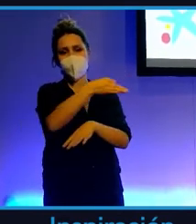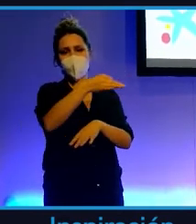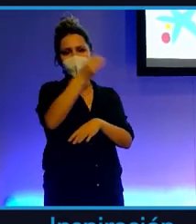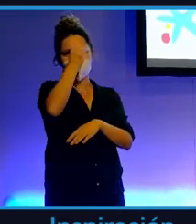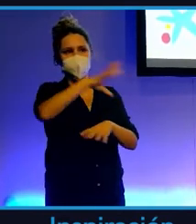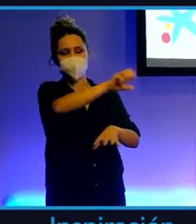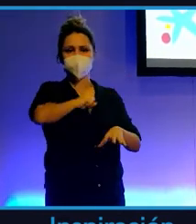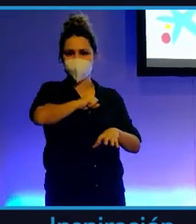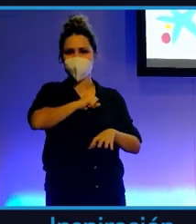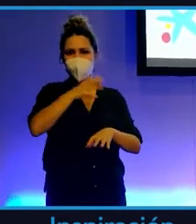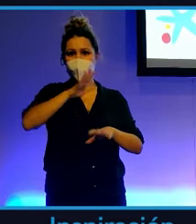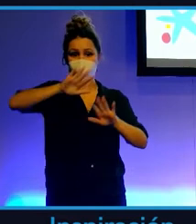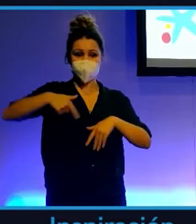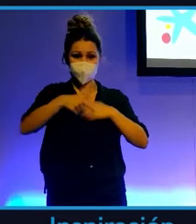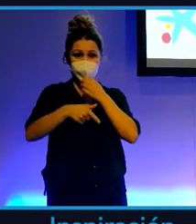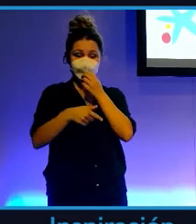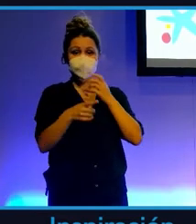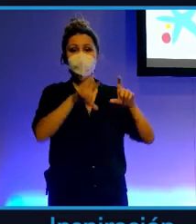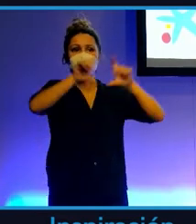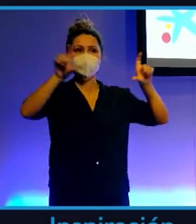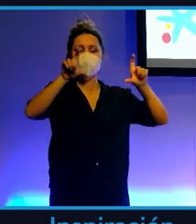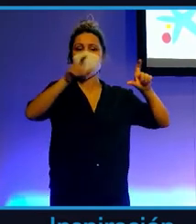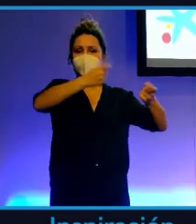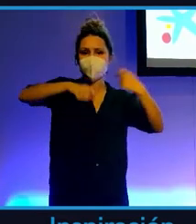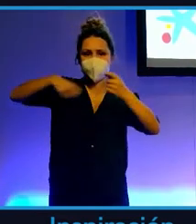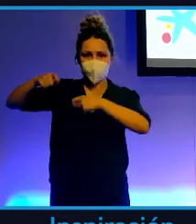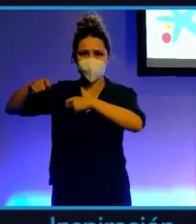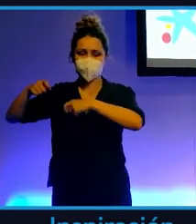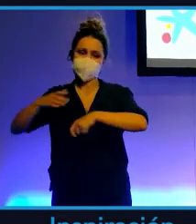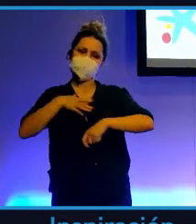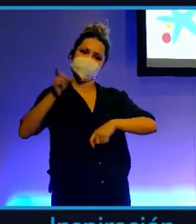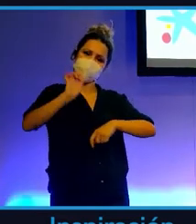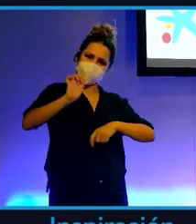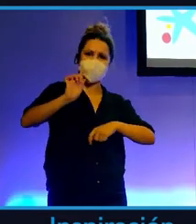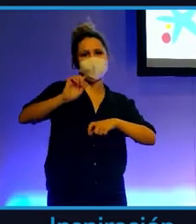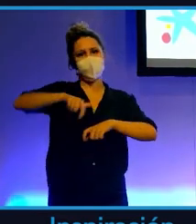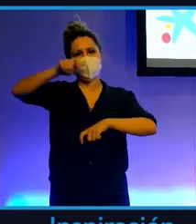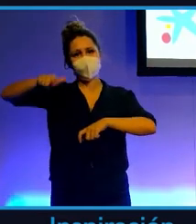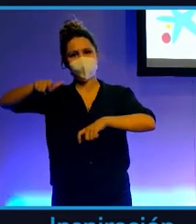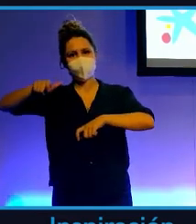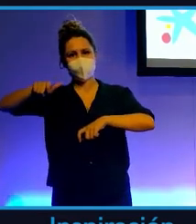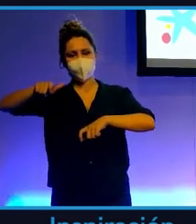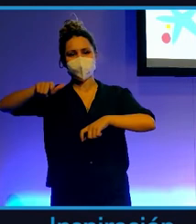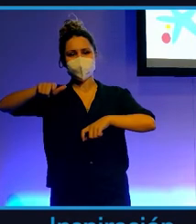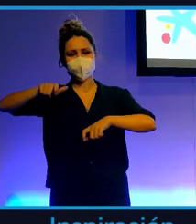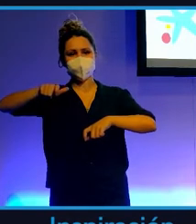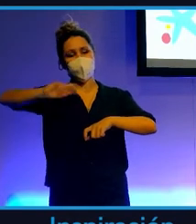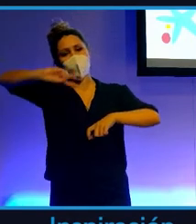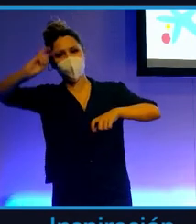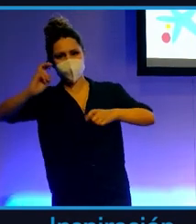vale decriminalizar Bitcoin que es un negocio y no quieren que se lo lleven los Coinbase, los Bitumen de turno. Quieren llevarse a ellos este trozo de la tarta.